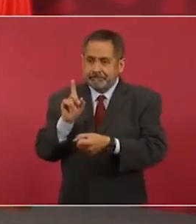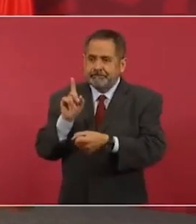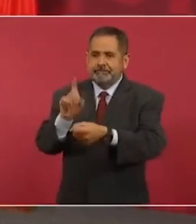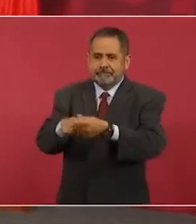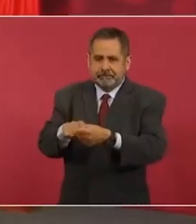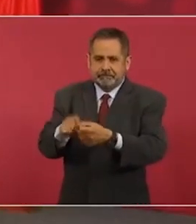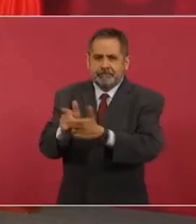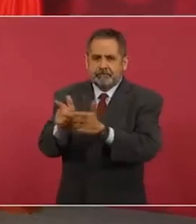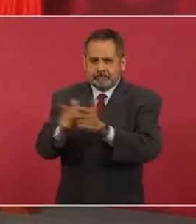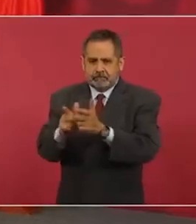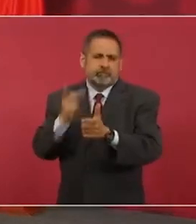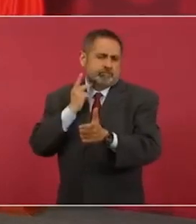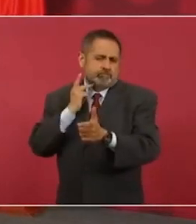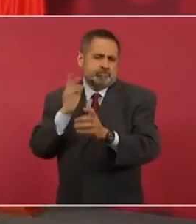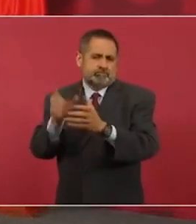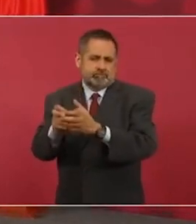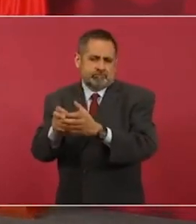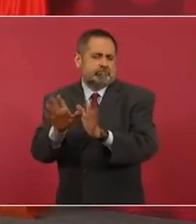partidos.